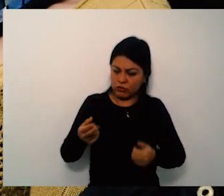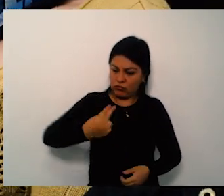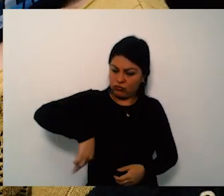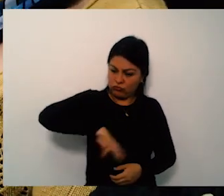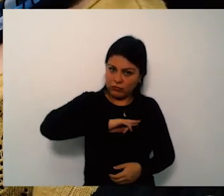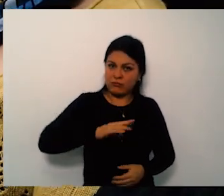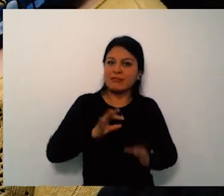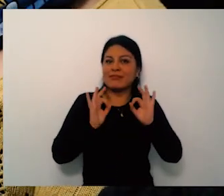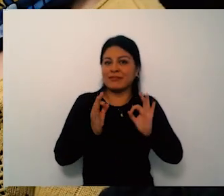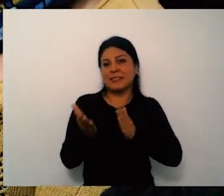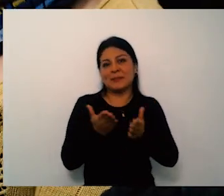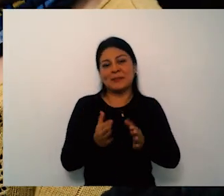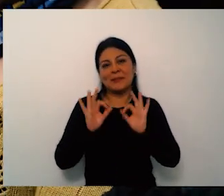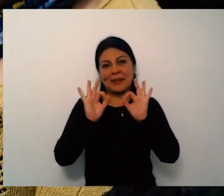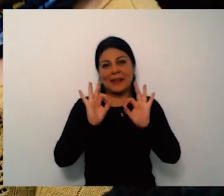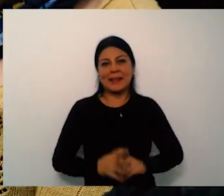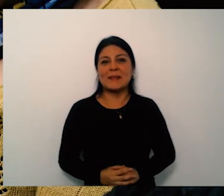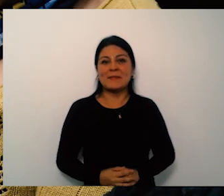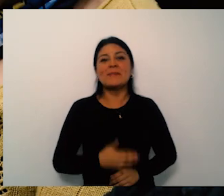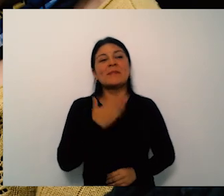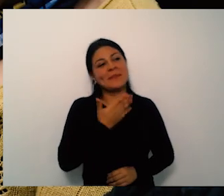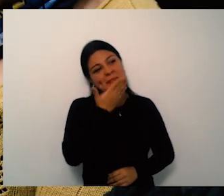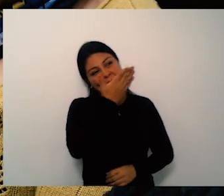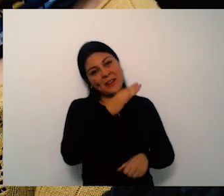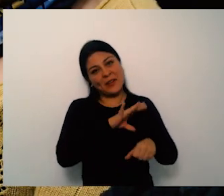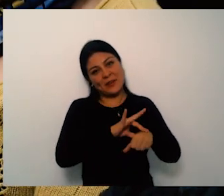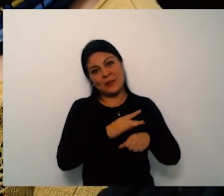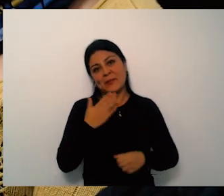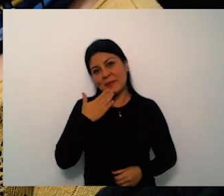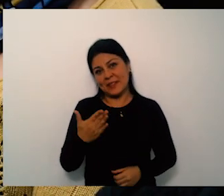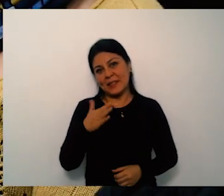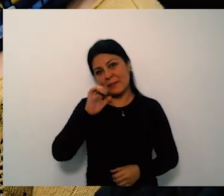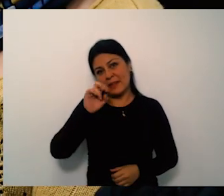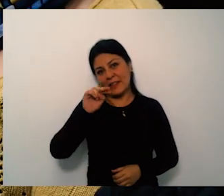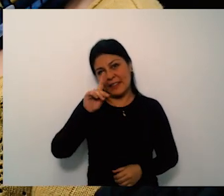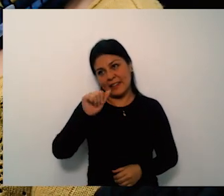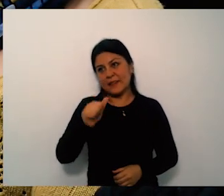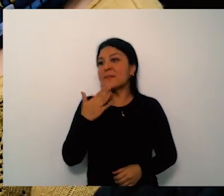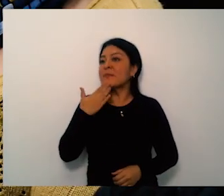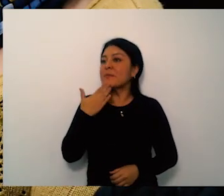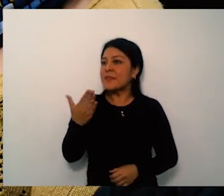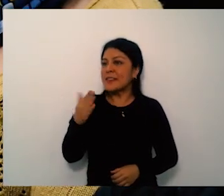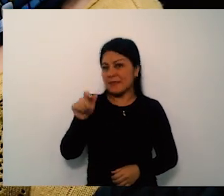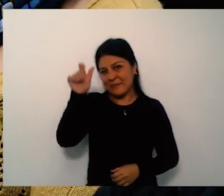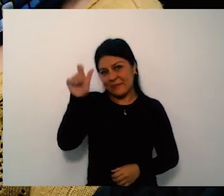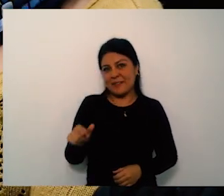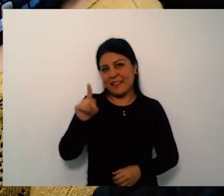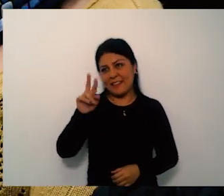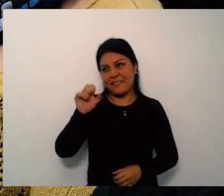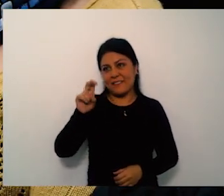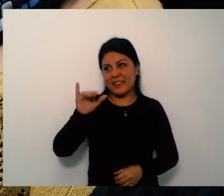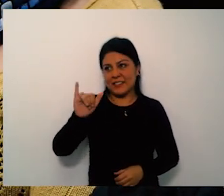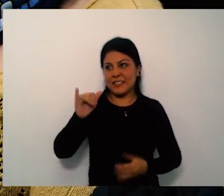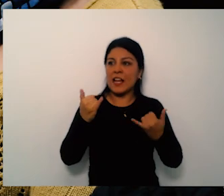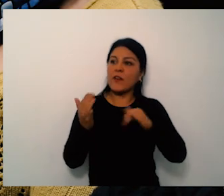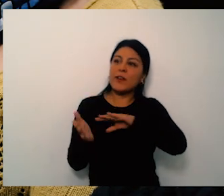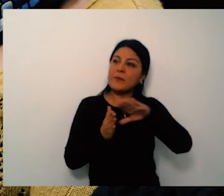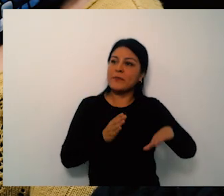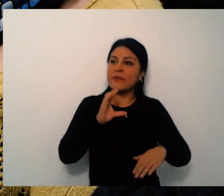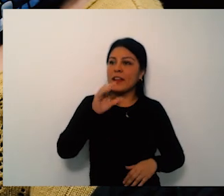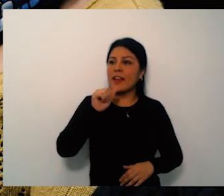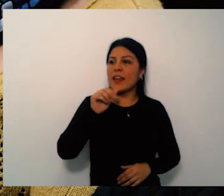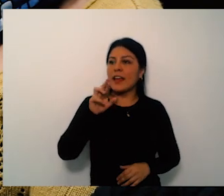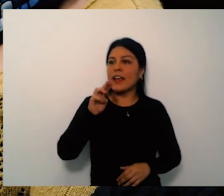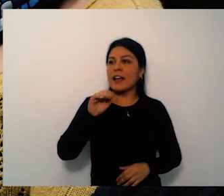en esas jornadas al voto muchas gracias perfecto nosotros